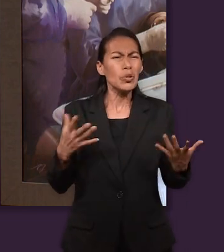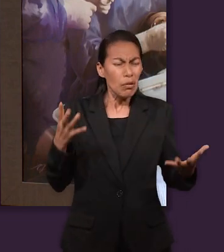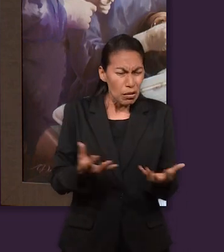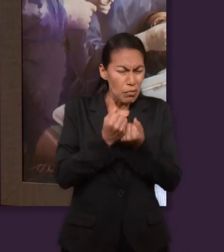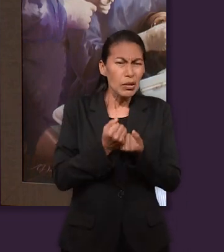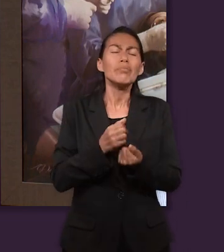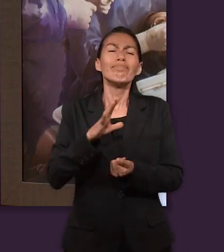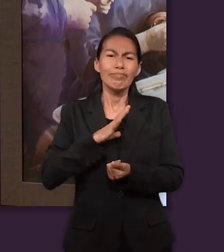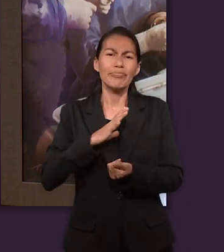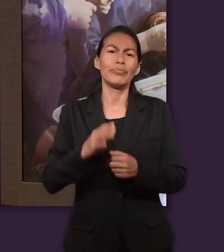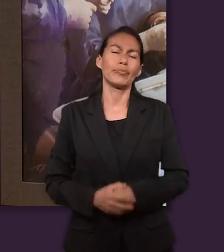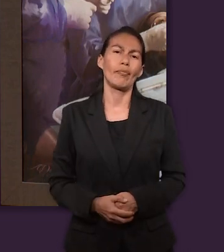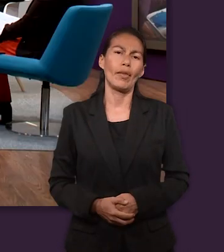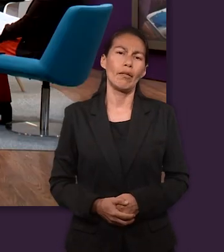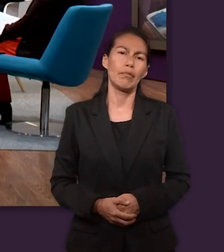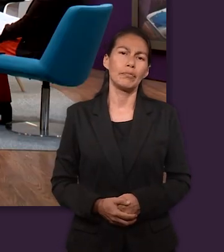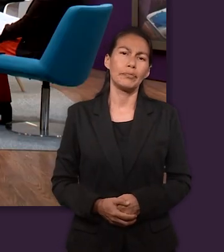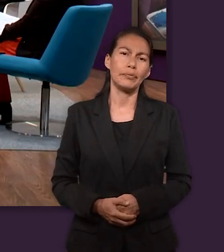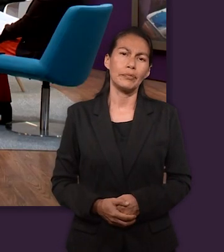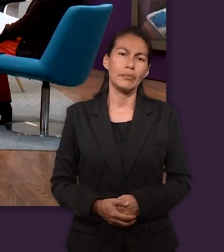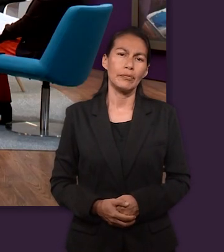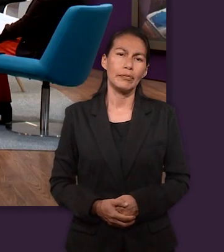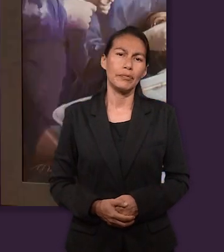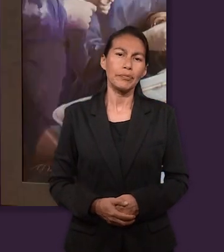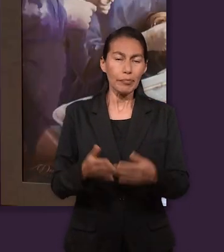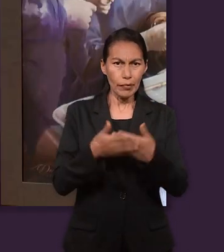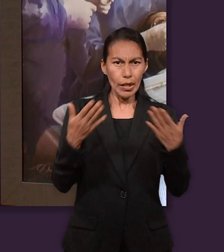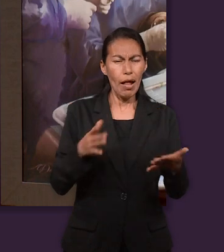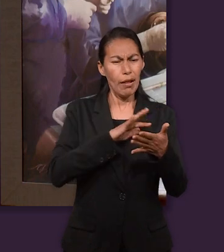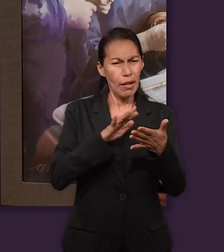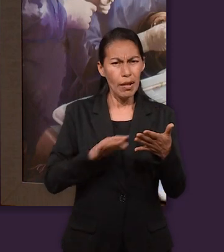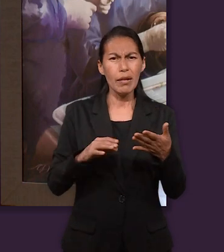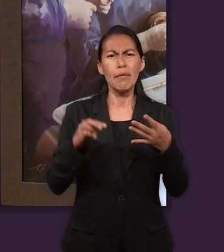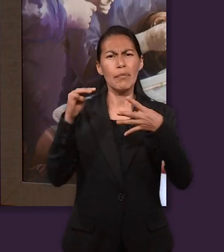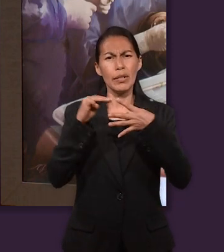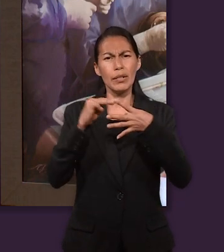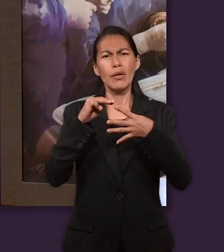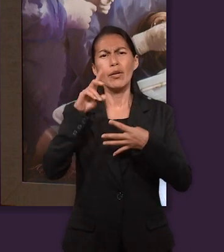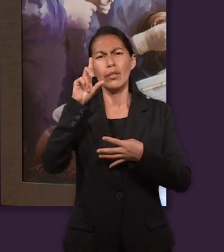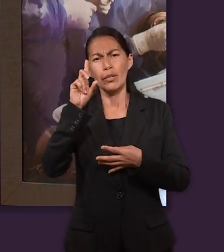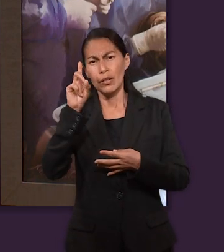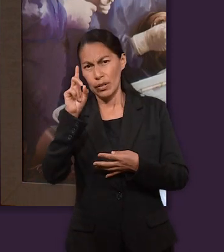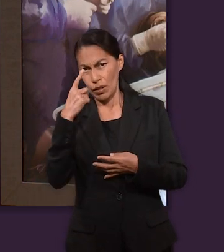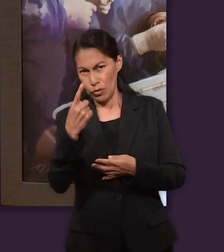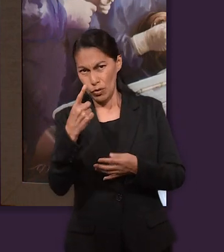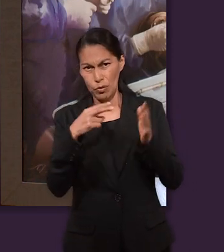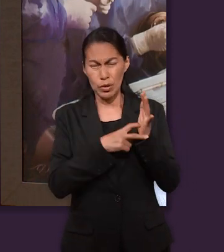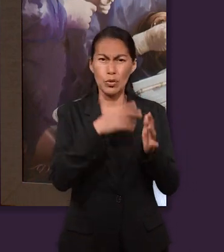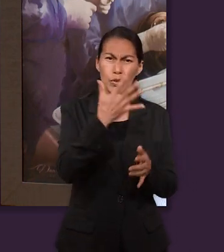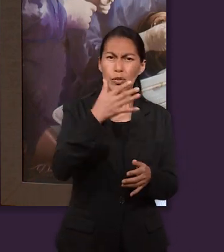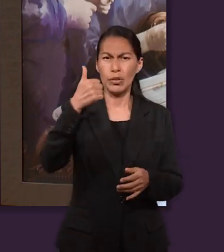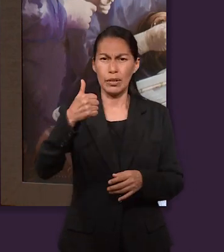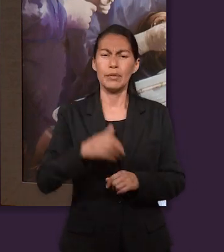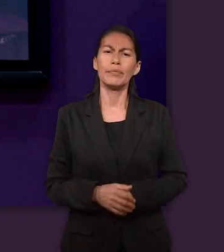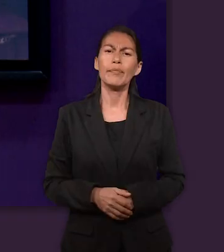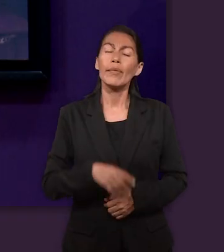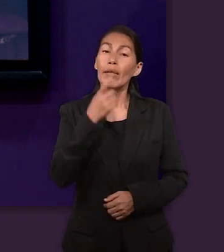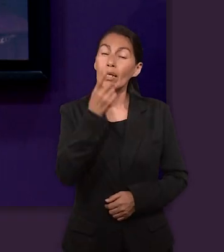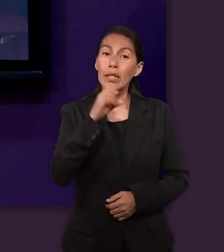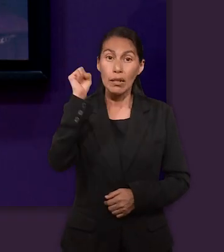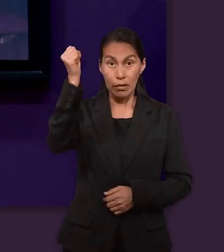en estos días. Solo quiero leer lo que dice Mateo capítulo 1, versos 5 y 6. Que dice,